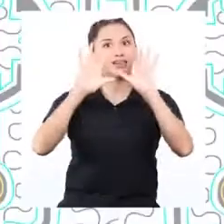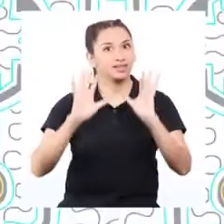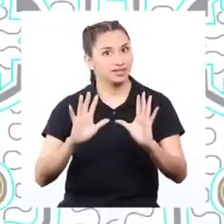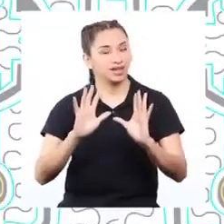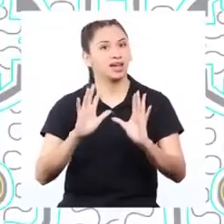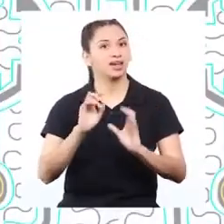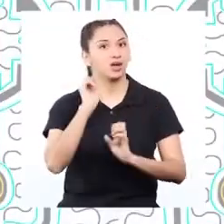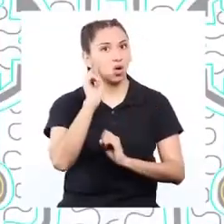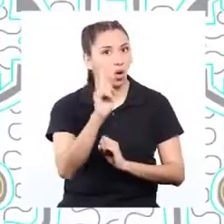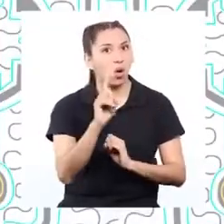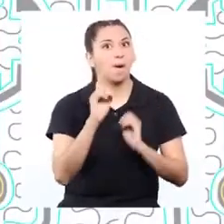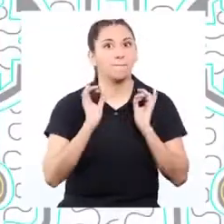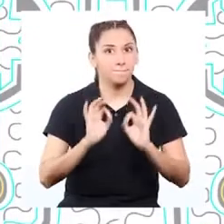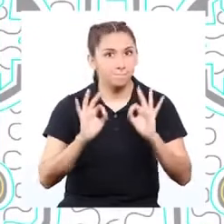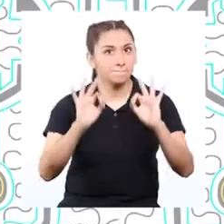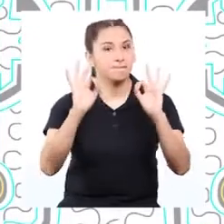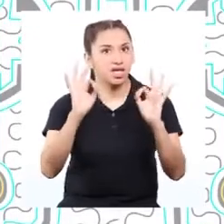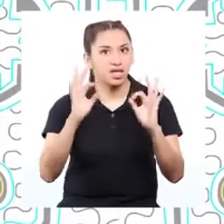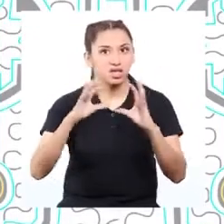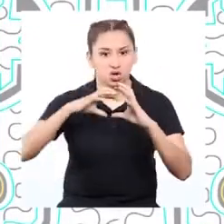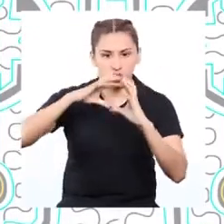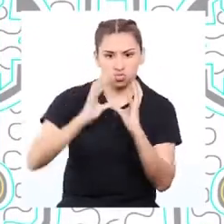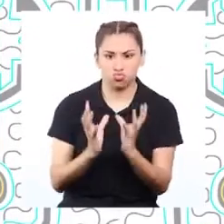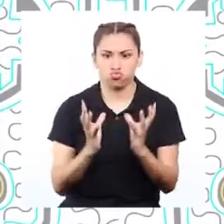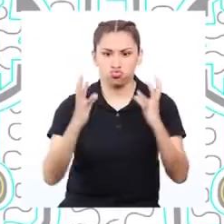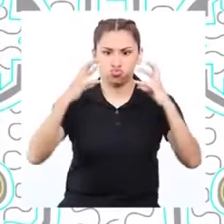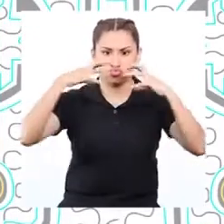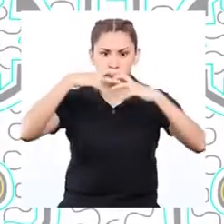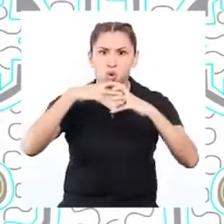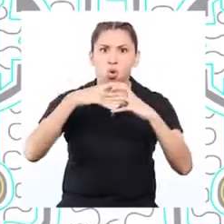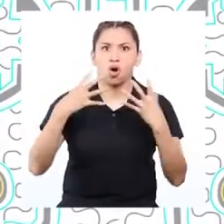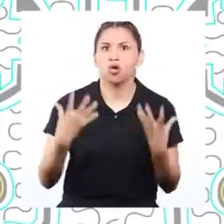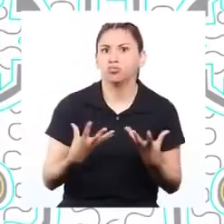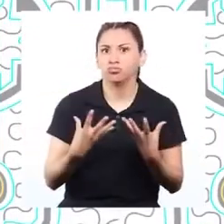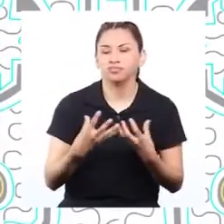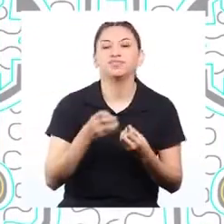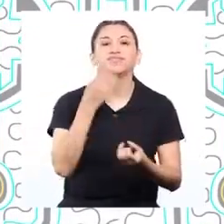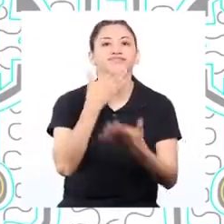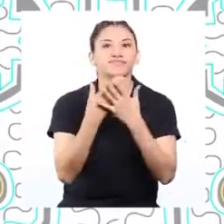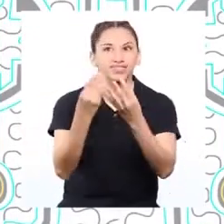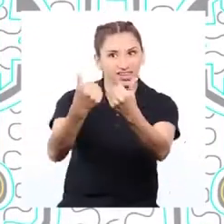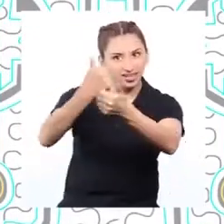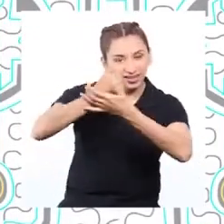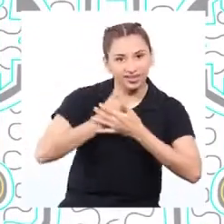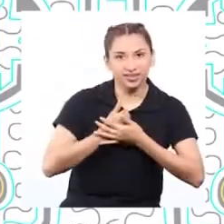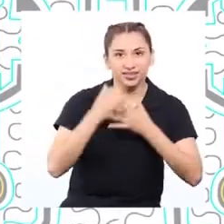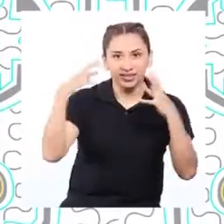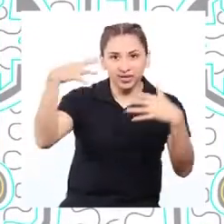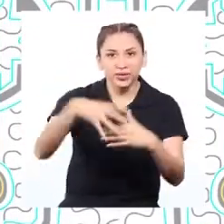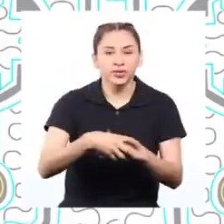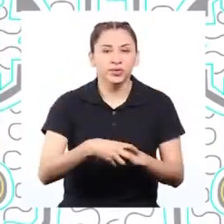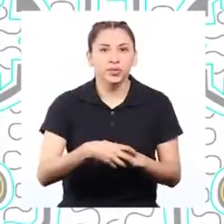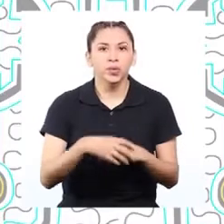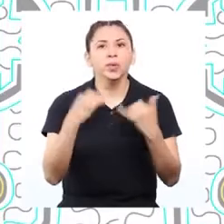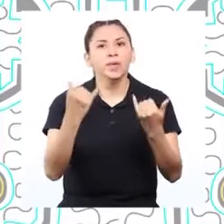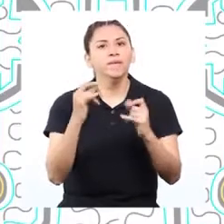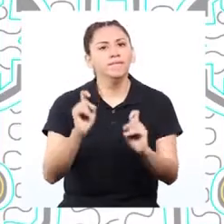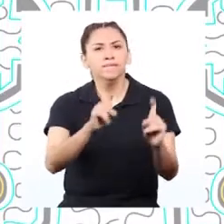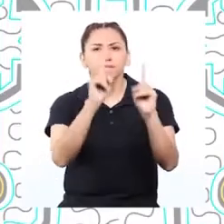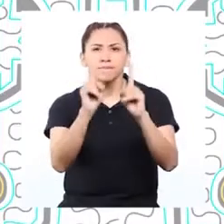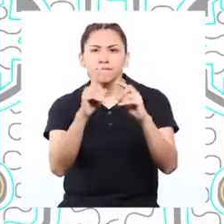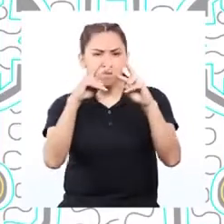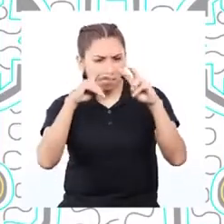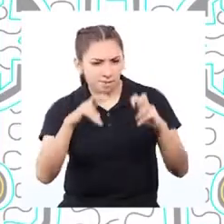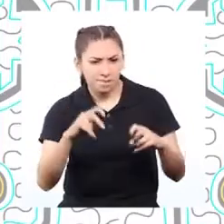¡Claro! Hay una alteración del efecto invernadero. ¡Buena pista, Decao! ¡Gracias! Entonces, la pregunta